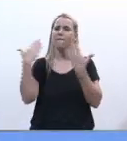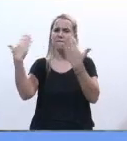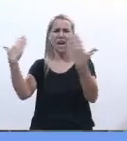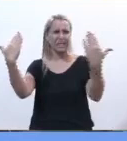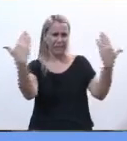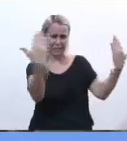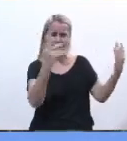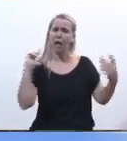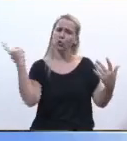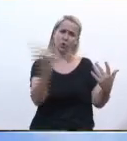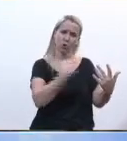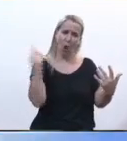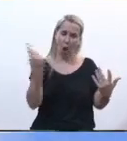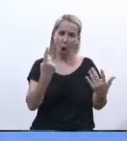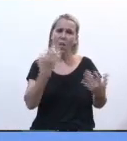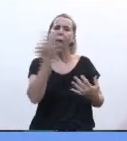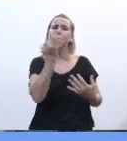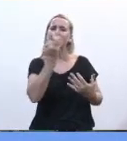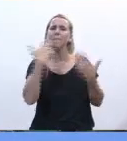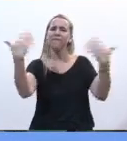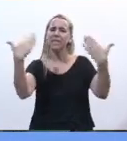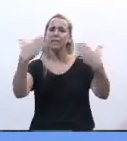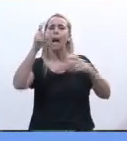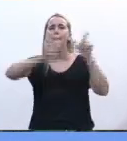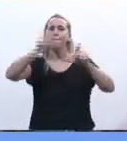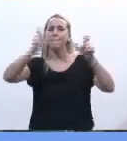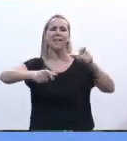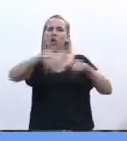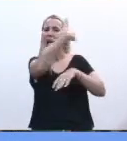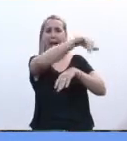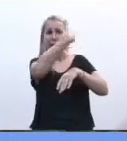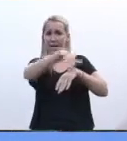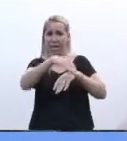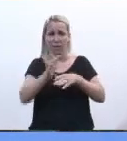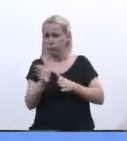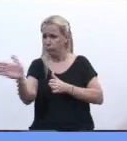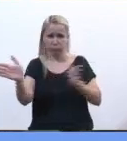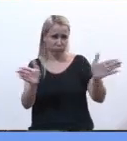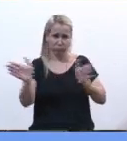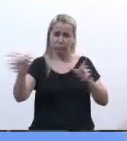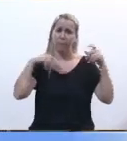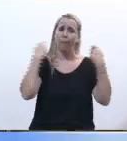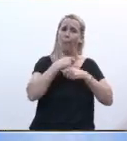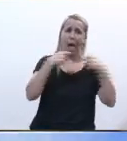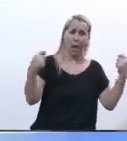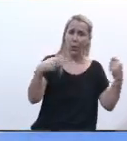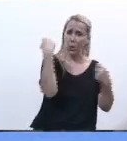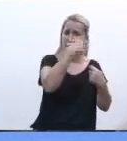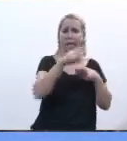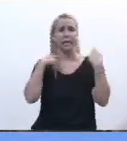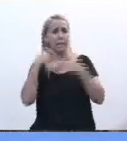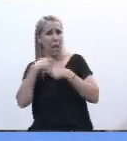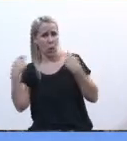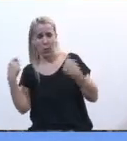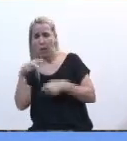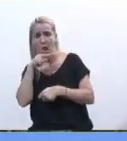todos, en especial a los que están en la calle, de uno y de otro lado, sea con el pañuelo celeste